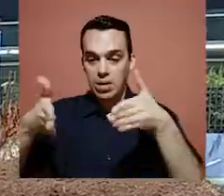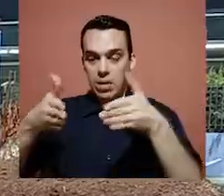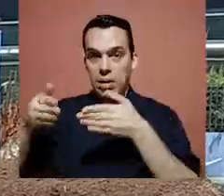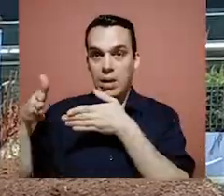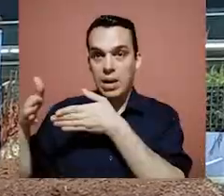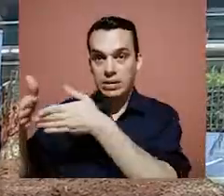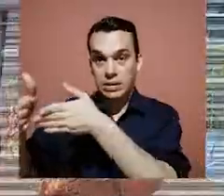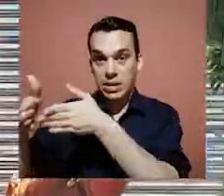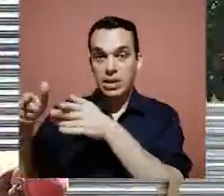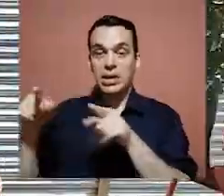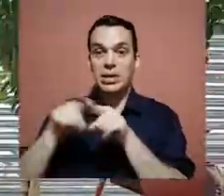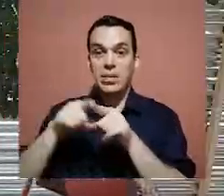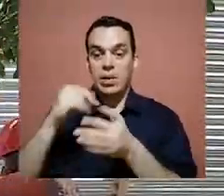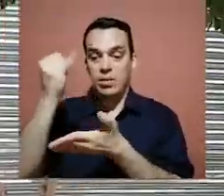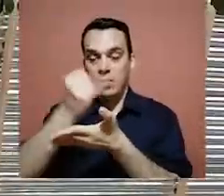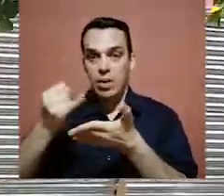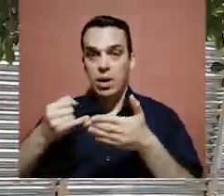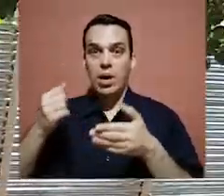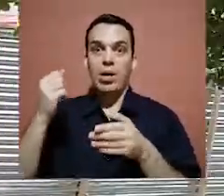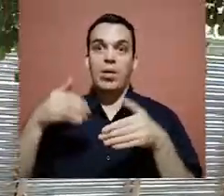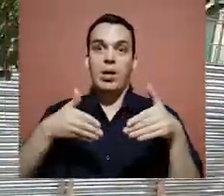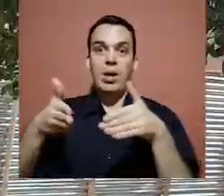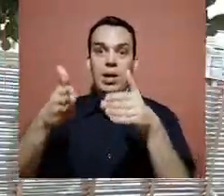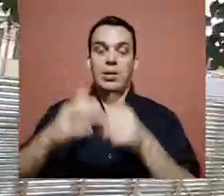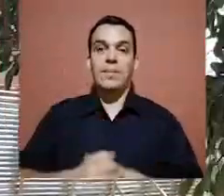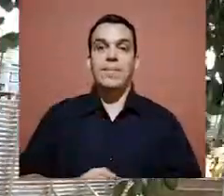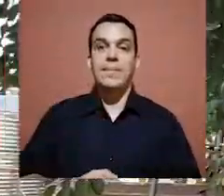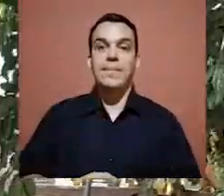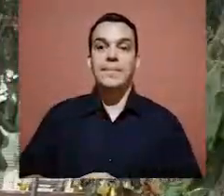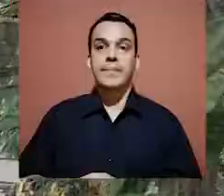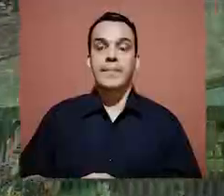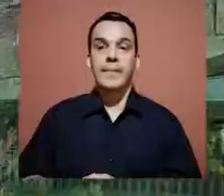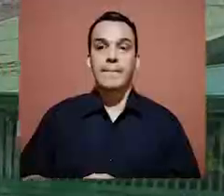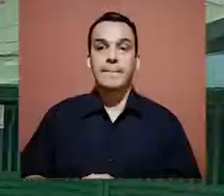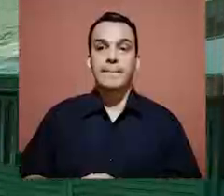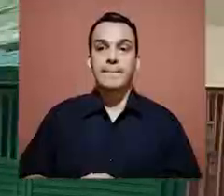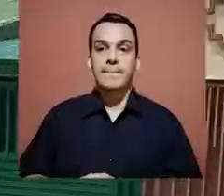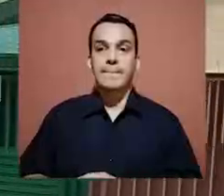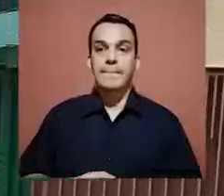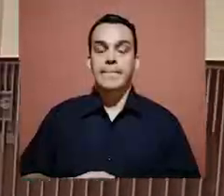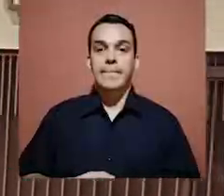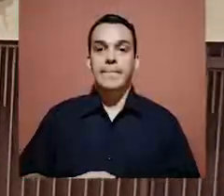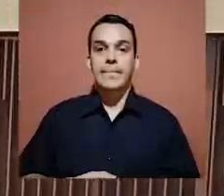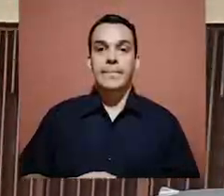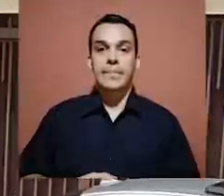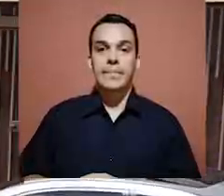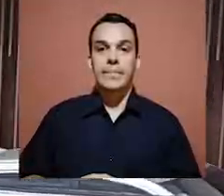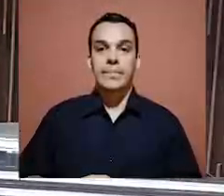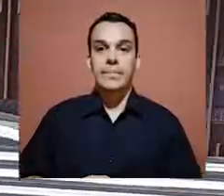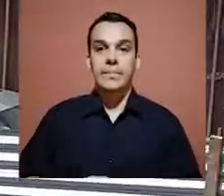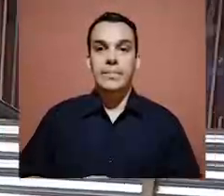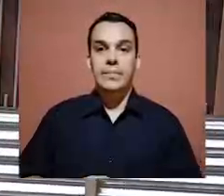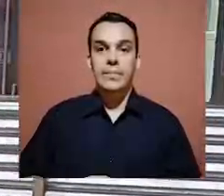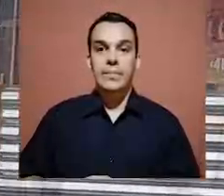unas imágenes para que demoliciones generales